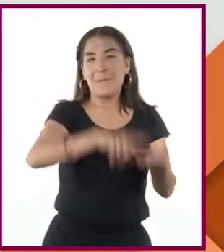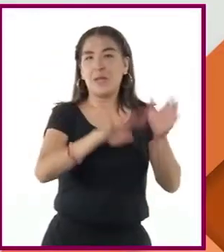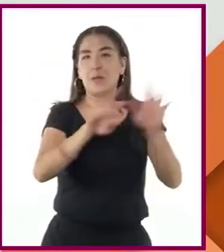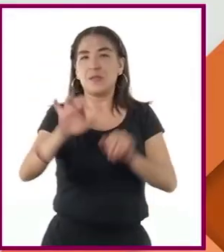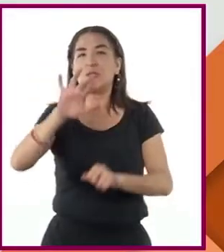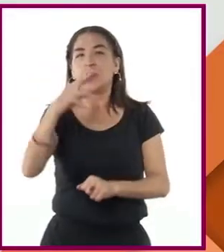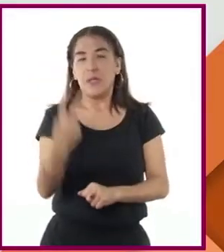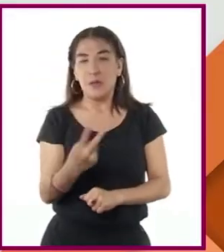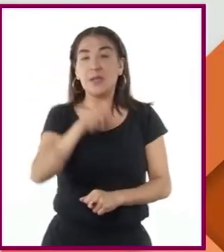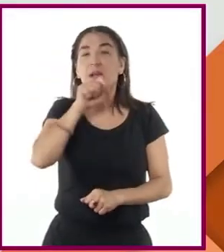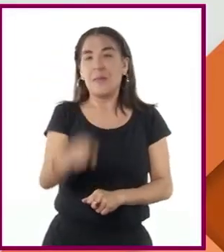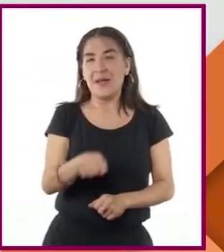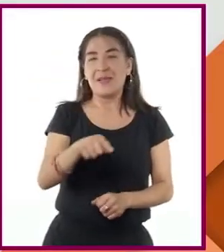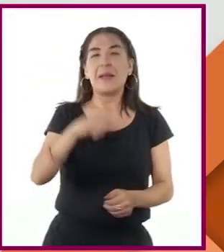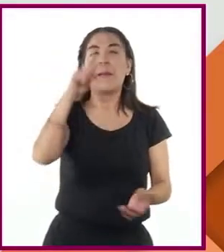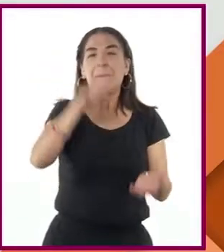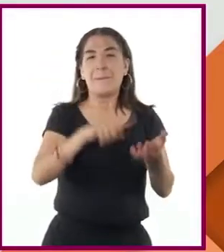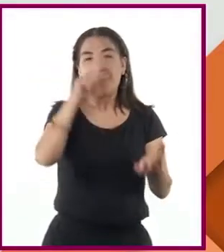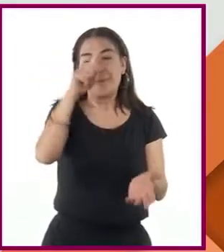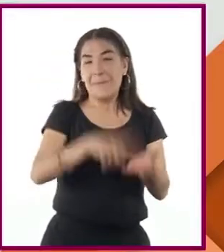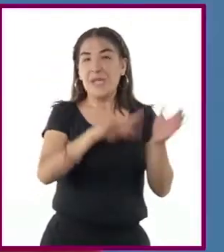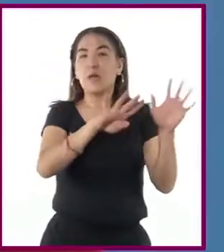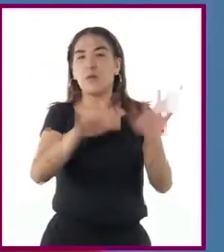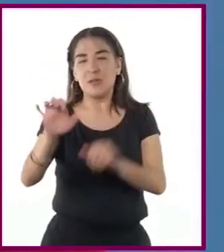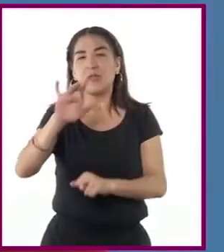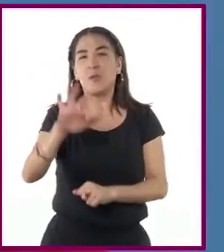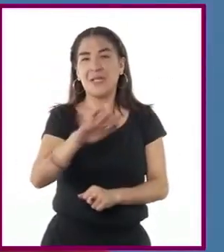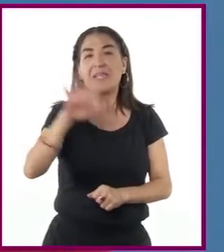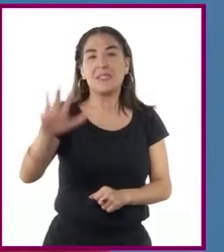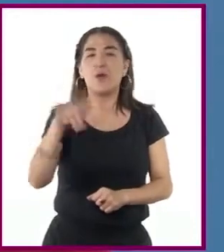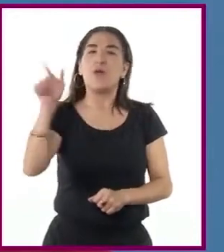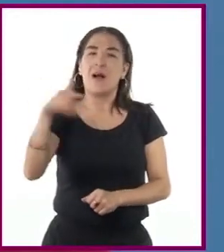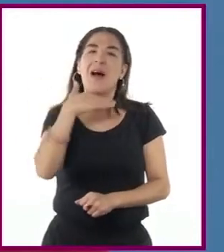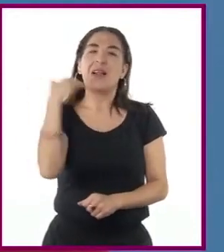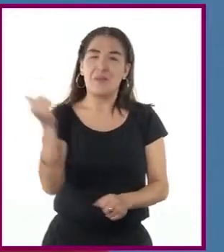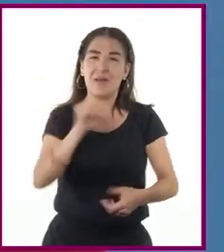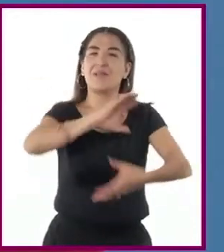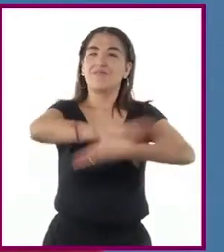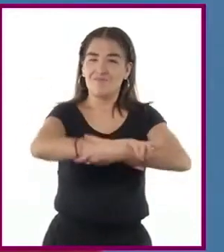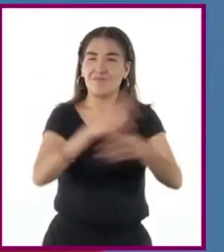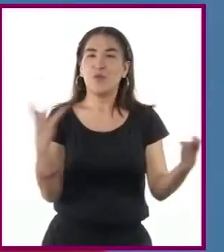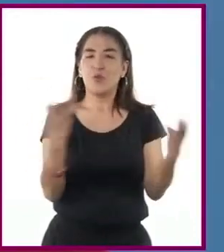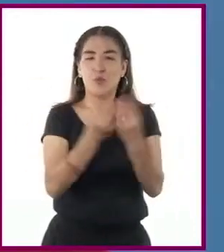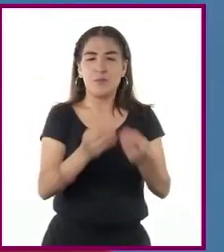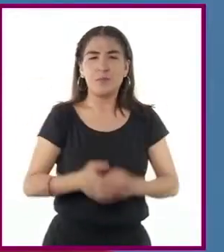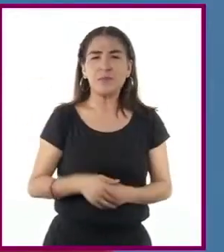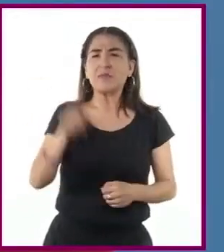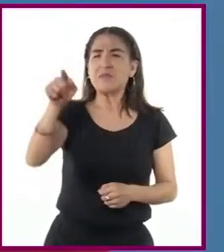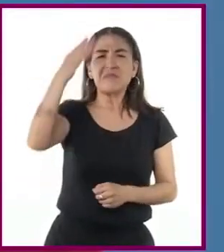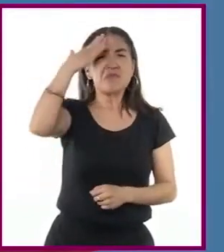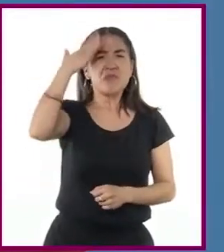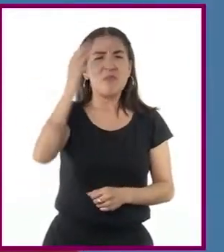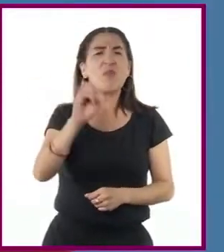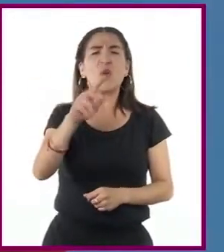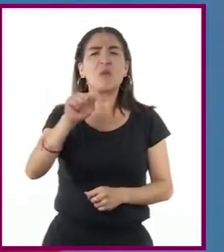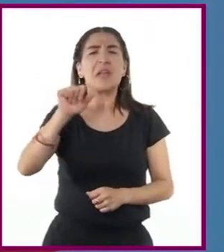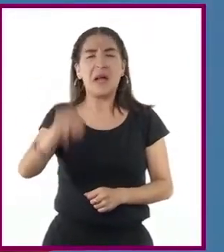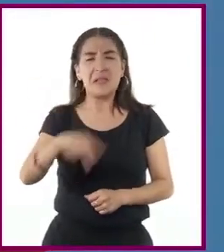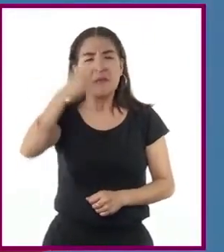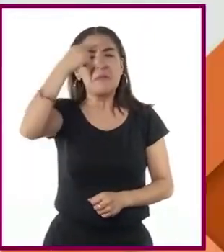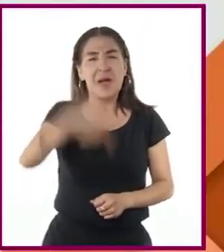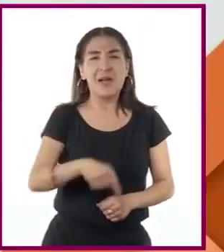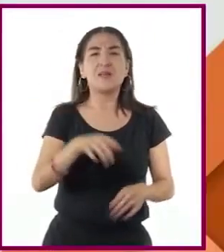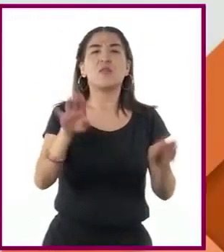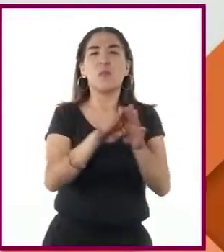y Alemania Occidental en 1955. El objetivo primordial de la OTAN era evitar que se expandiera el